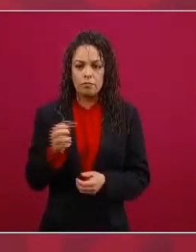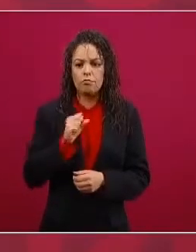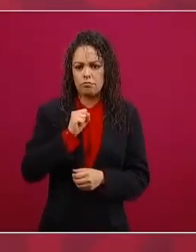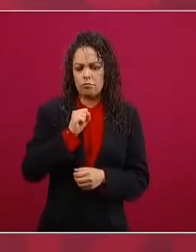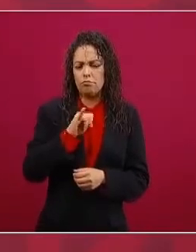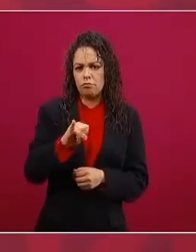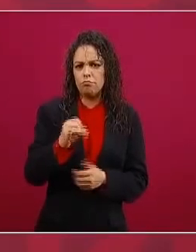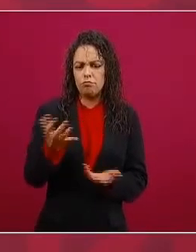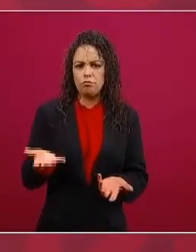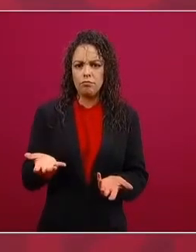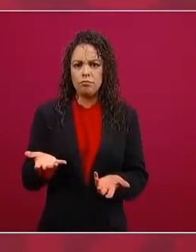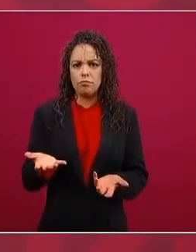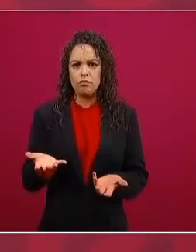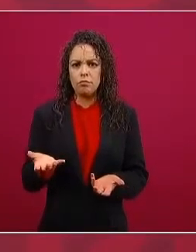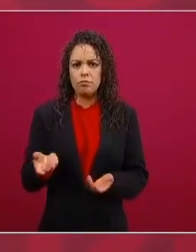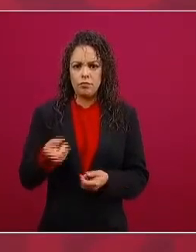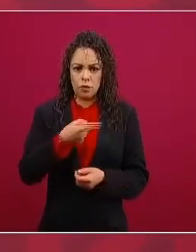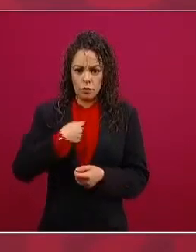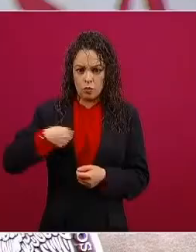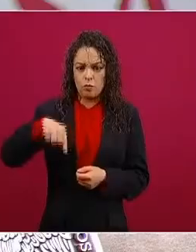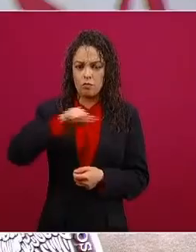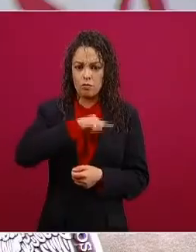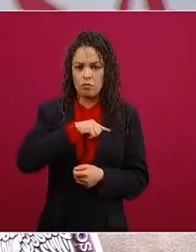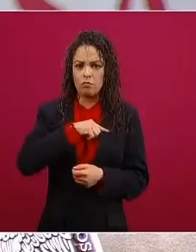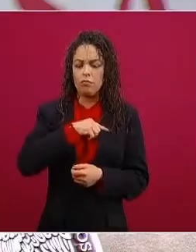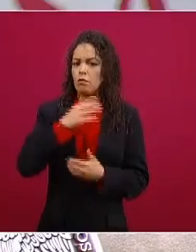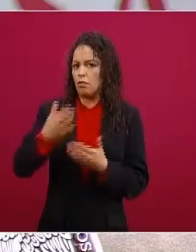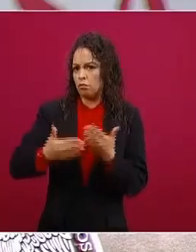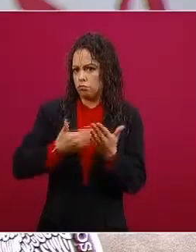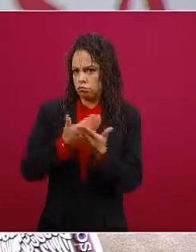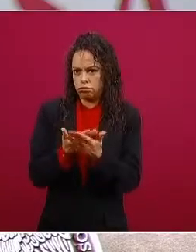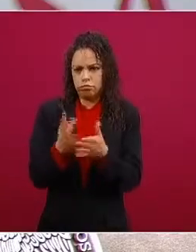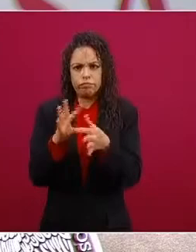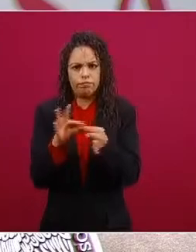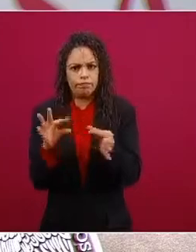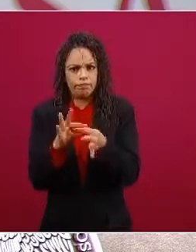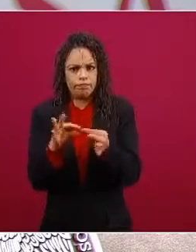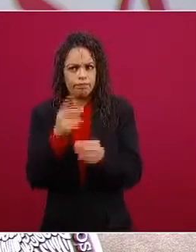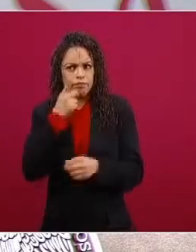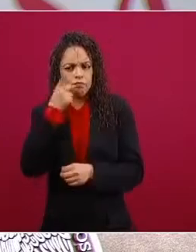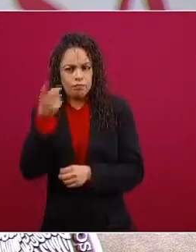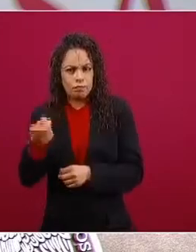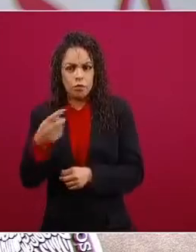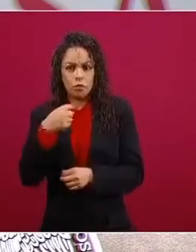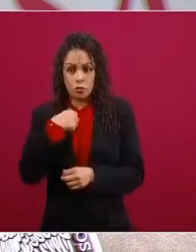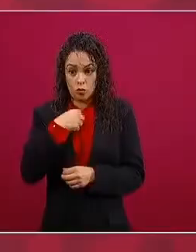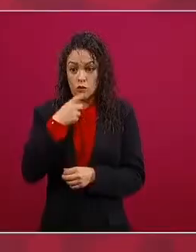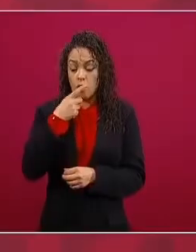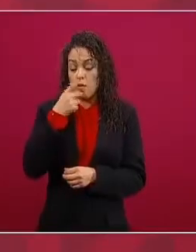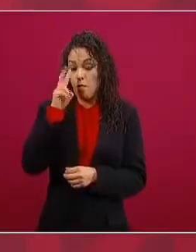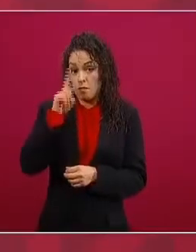nuestro planteamiento y yo mencioné que fue un error